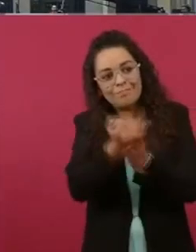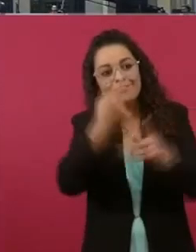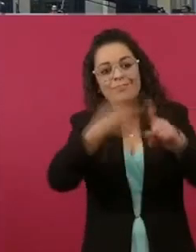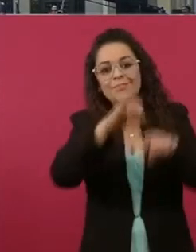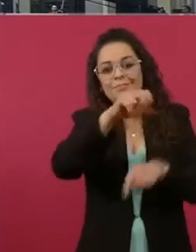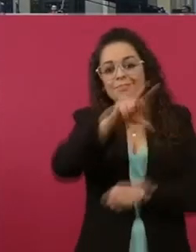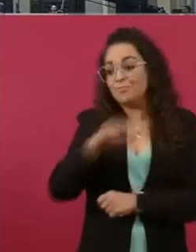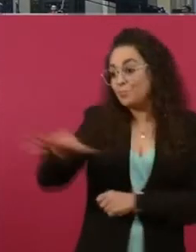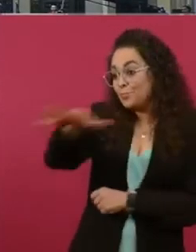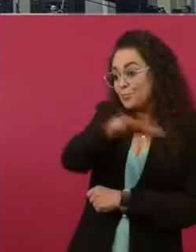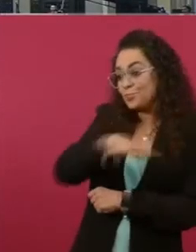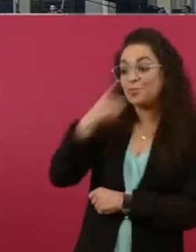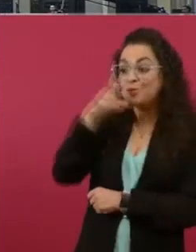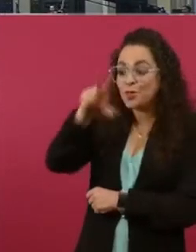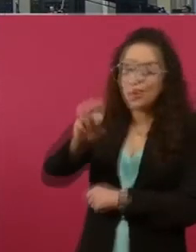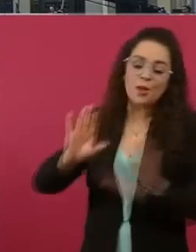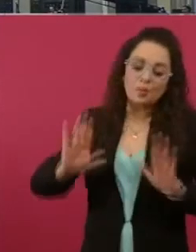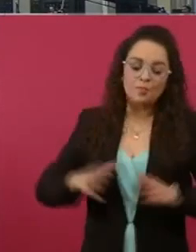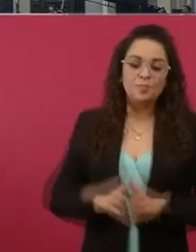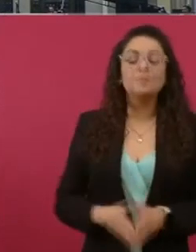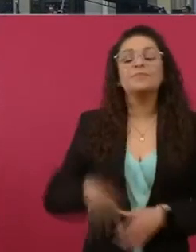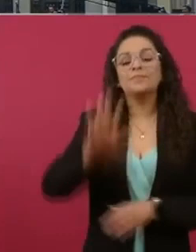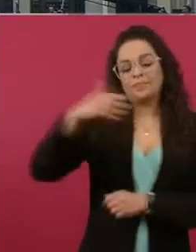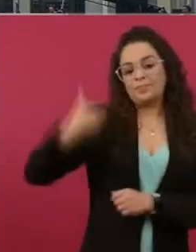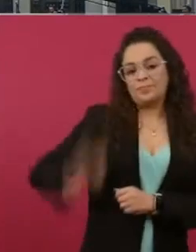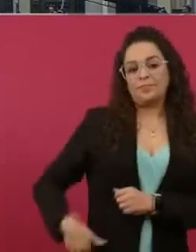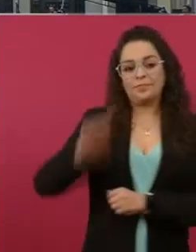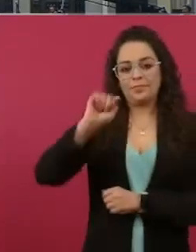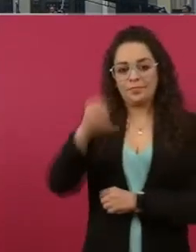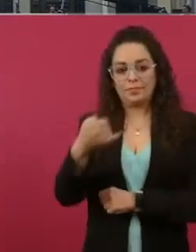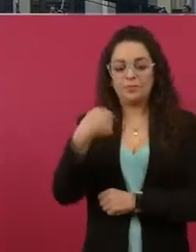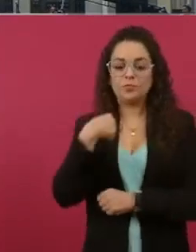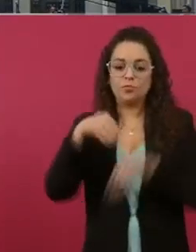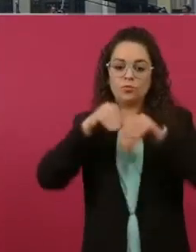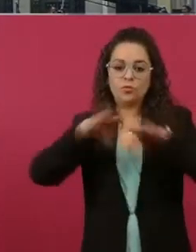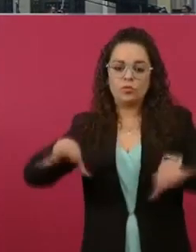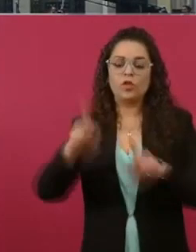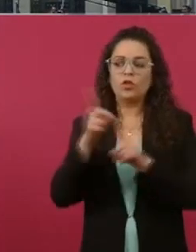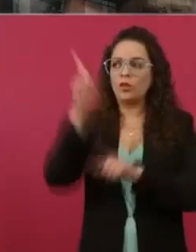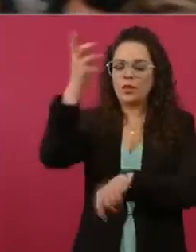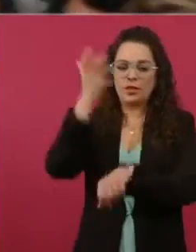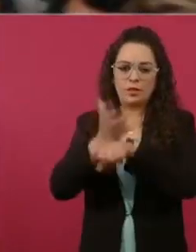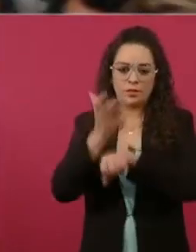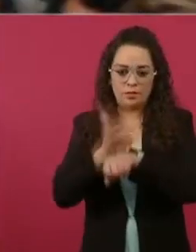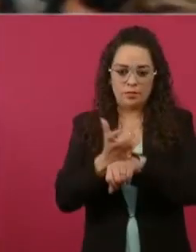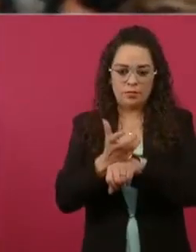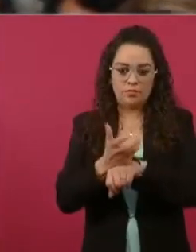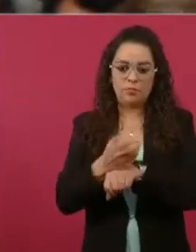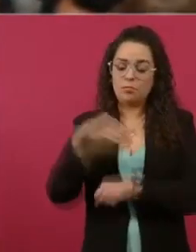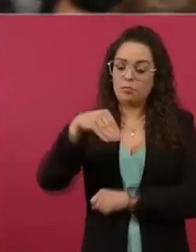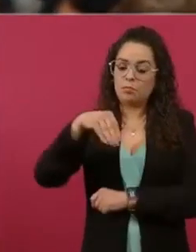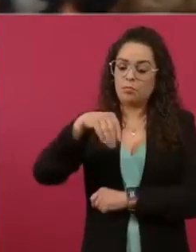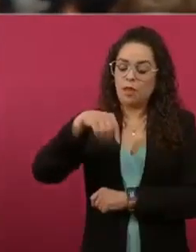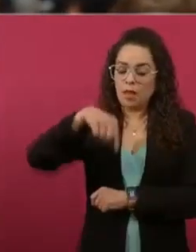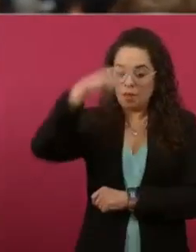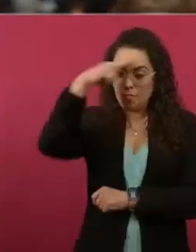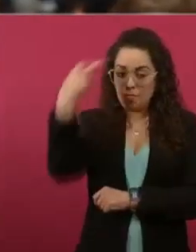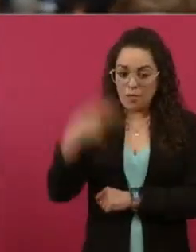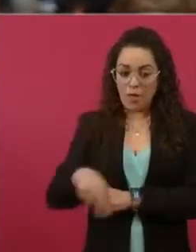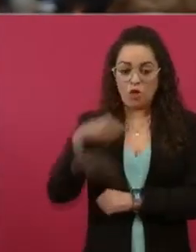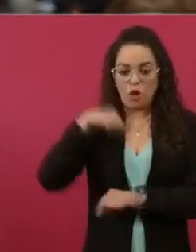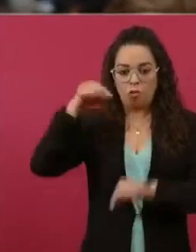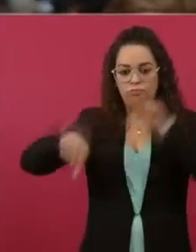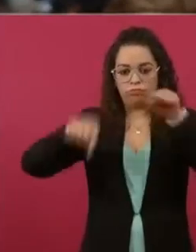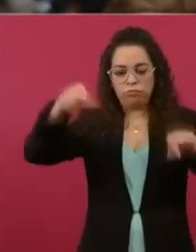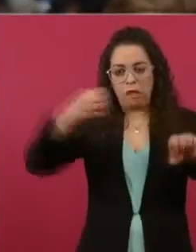presidente de la república. No, se lo digo yo. Usted mismo pudo escuchar, pues, cómo se está burlando de